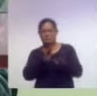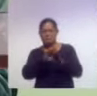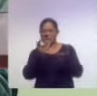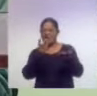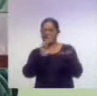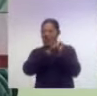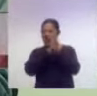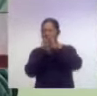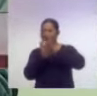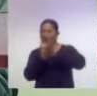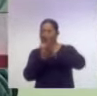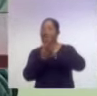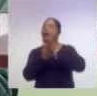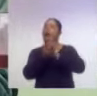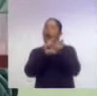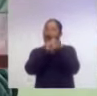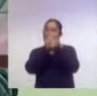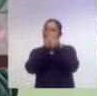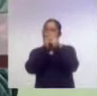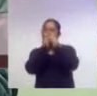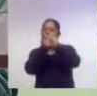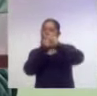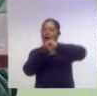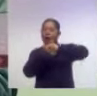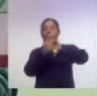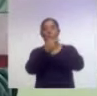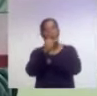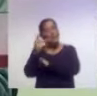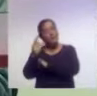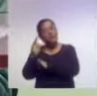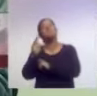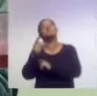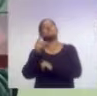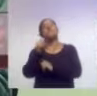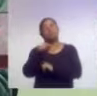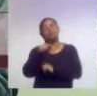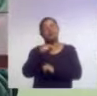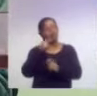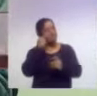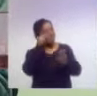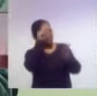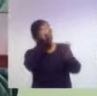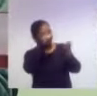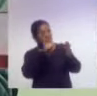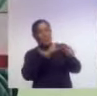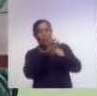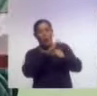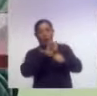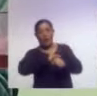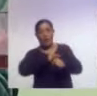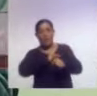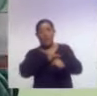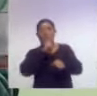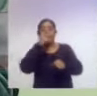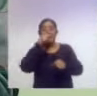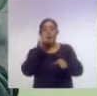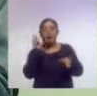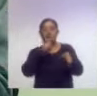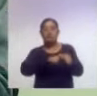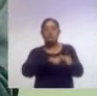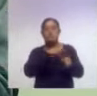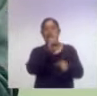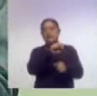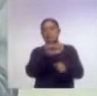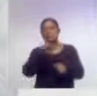de esta transformación de políticas públicas en la seguridad social y servicios de salud para el